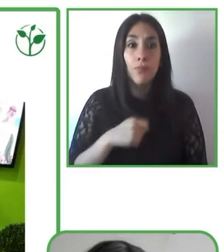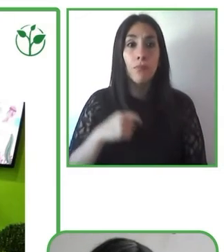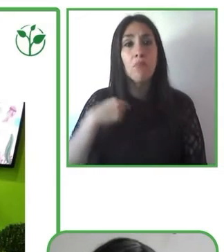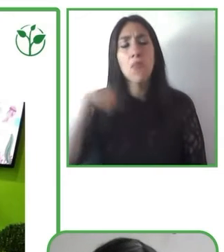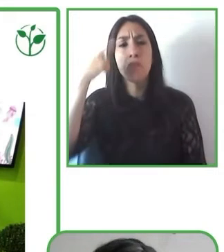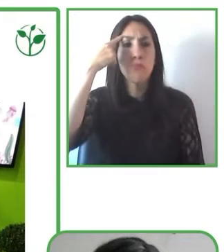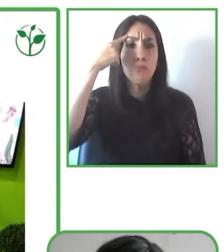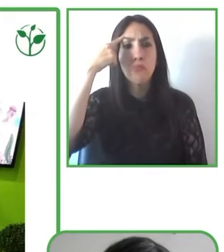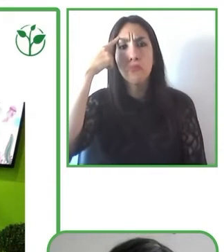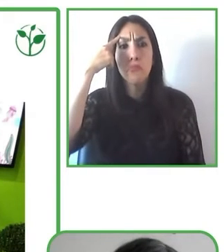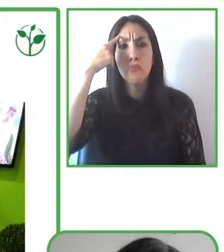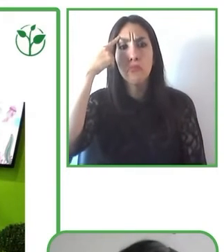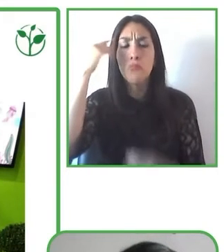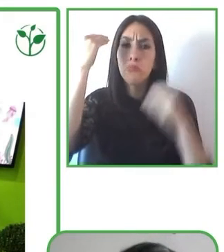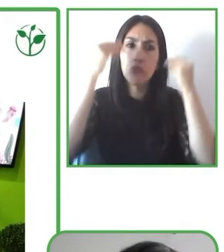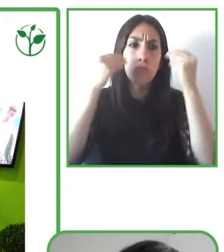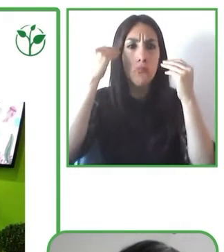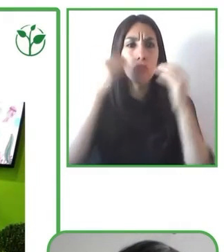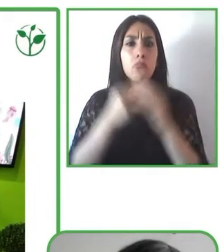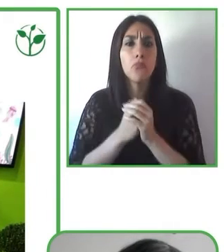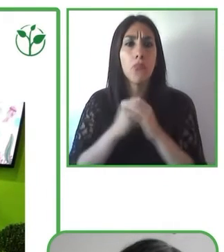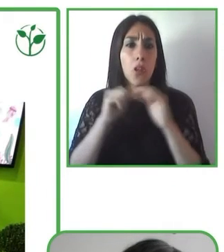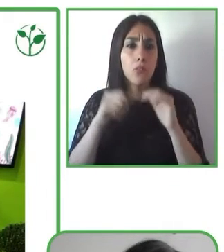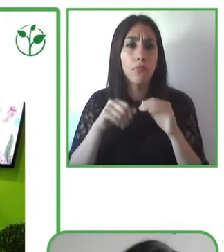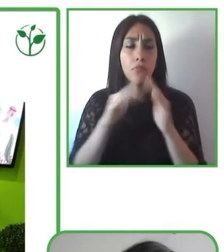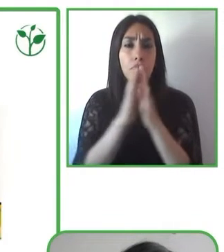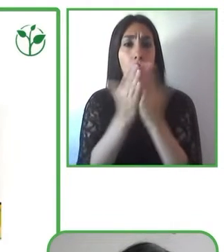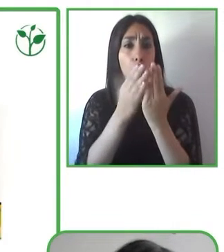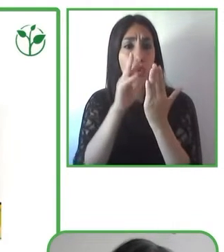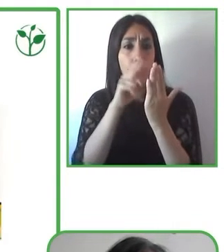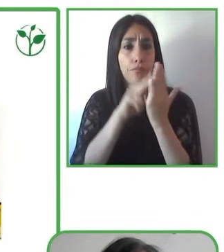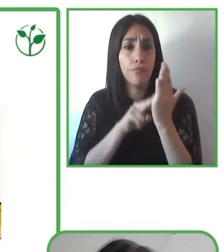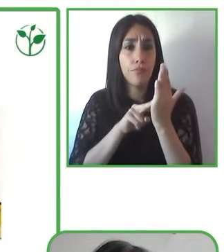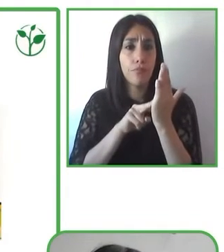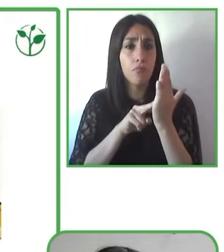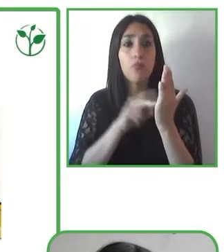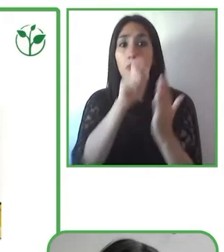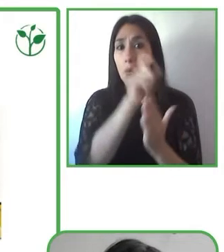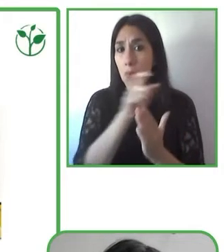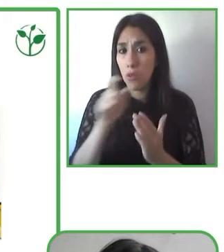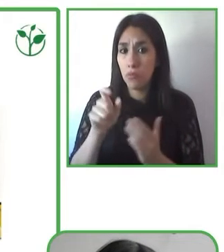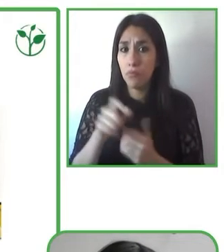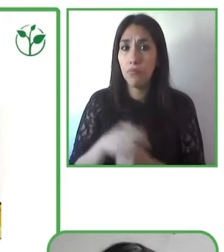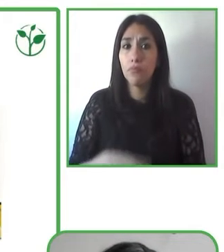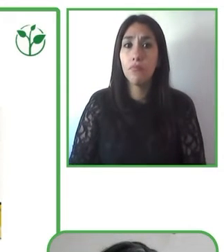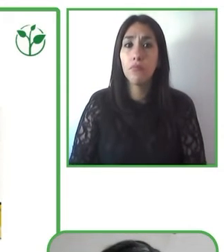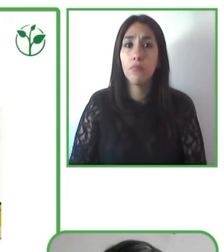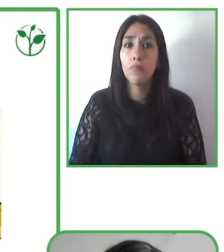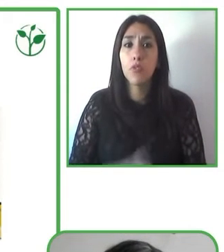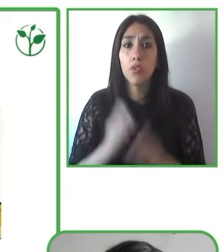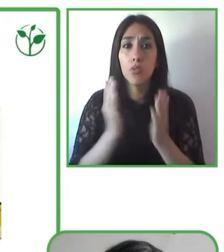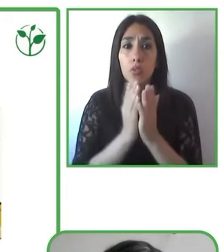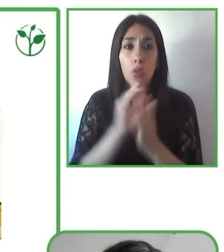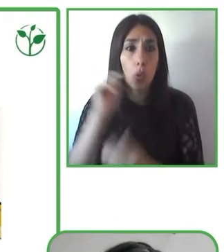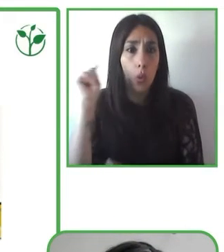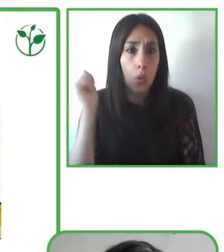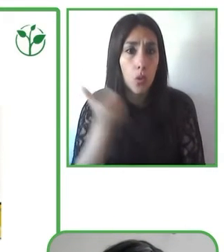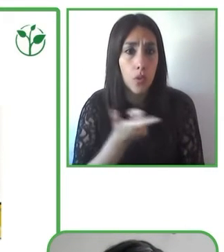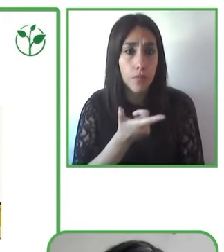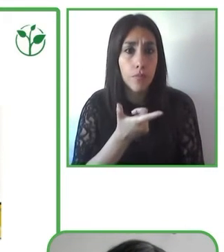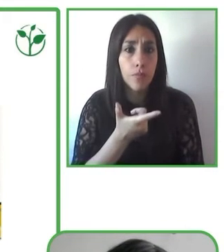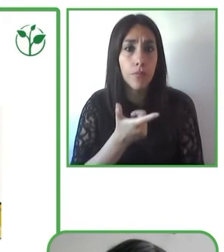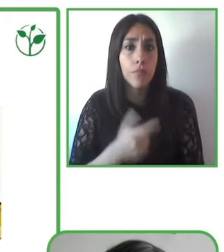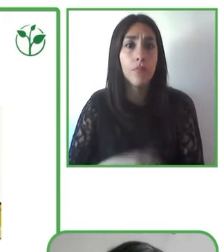con discapacidad y sin discapacidad. En este sentido, entonces, los libros que estamos trabajando